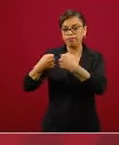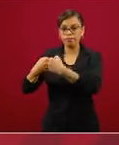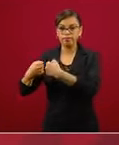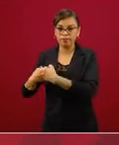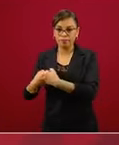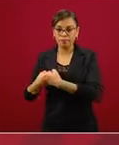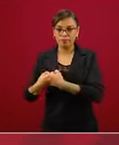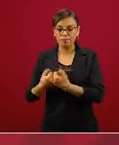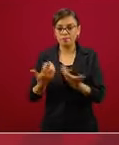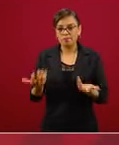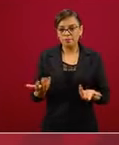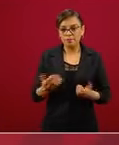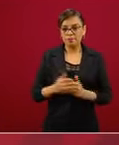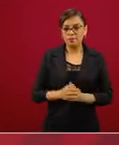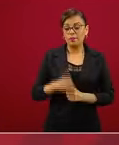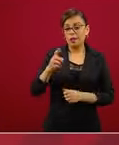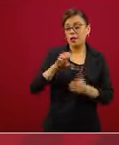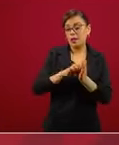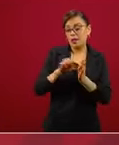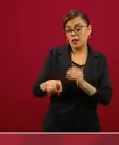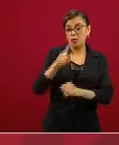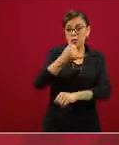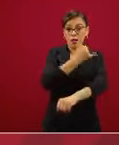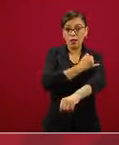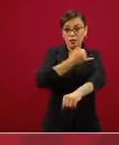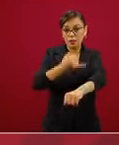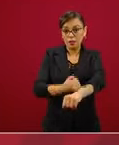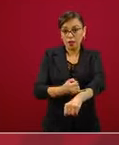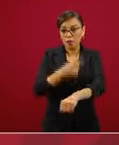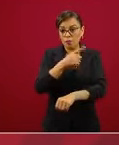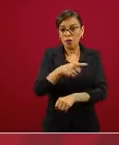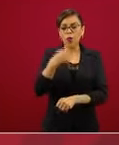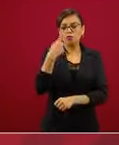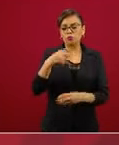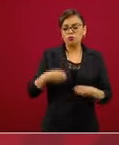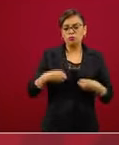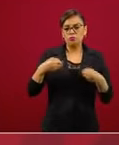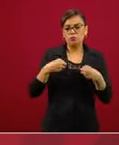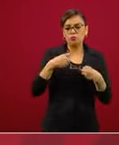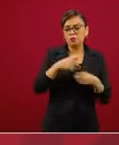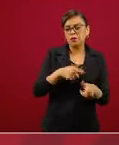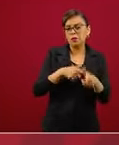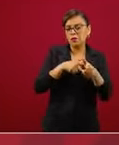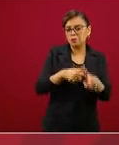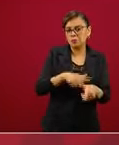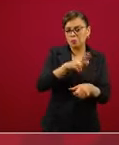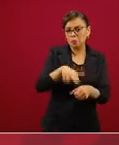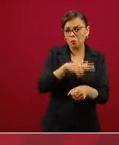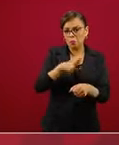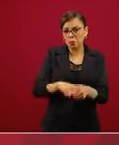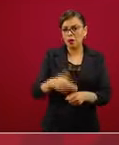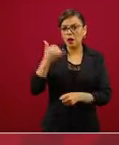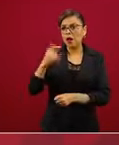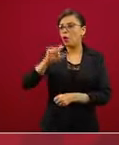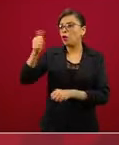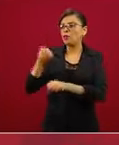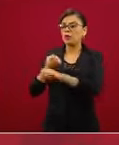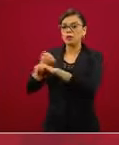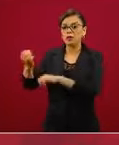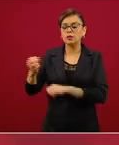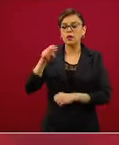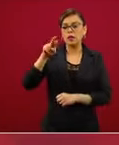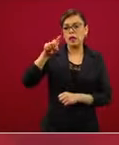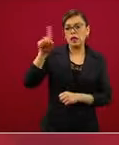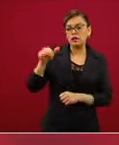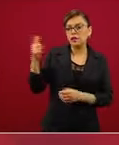que no tendría sentido que Iztapalapa tuviera una manera de regresar a la normalidad y Nezahualcóyotl tuviera otra cuando sólo nos